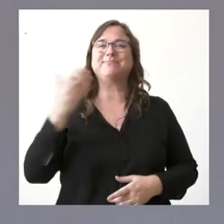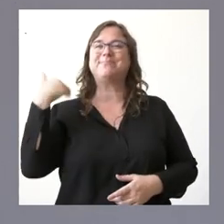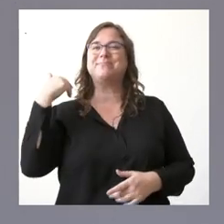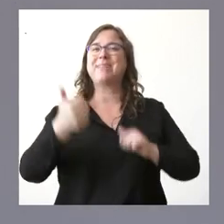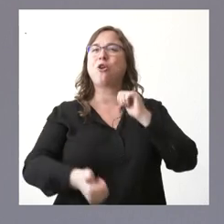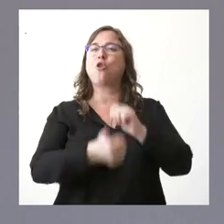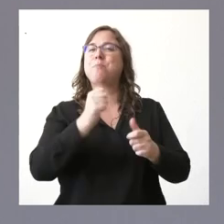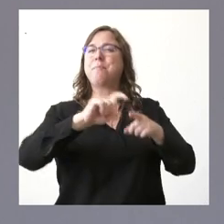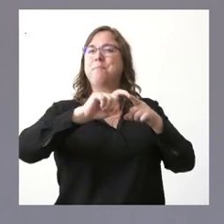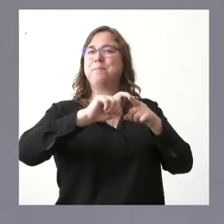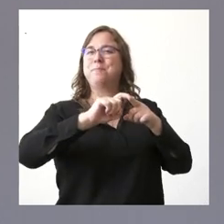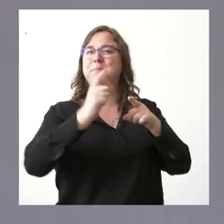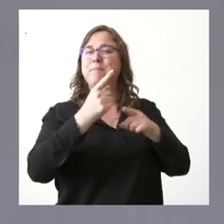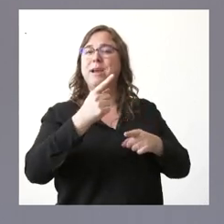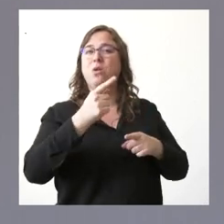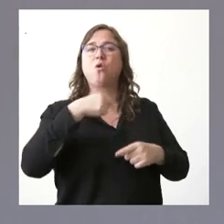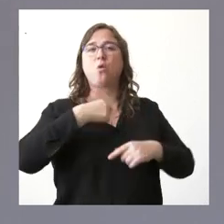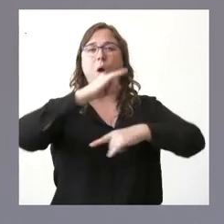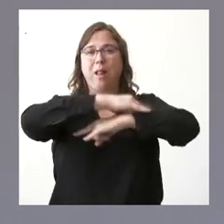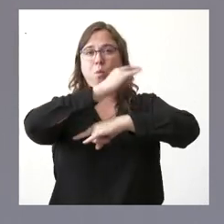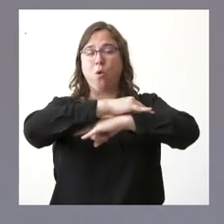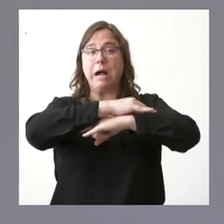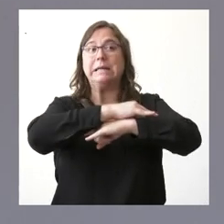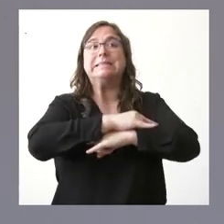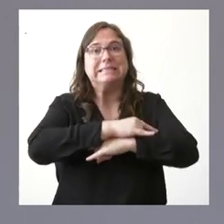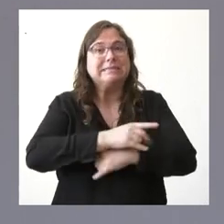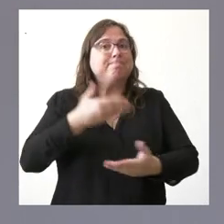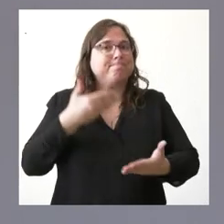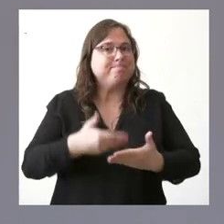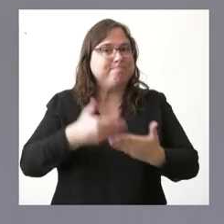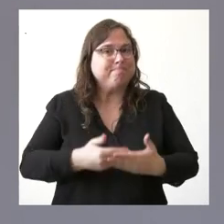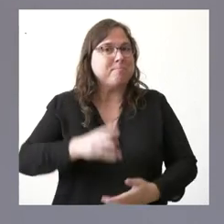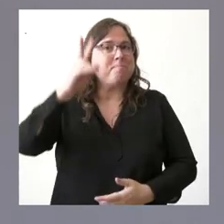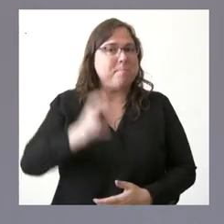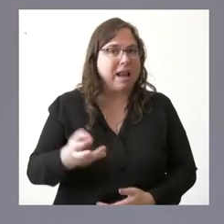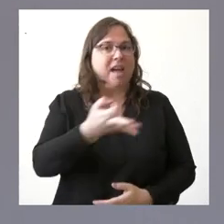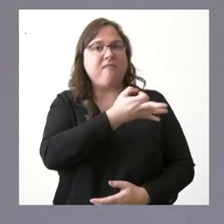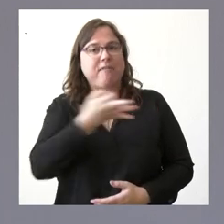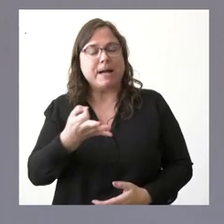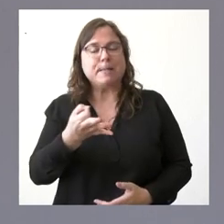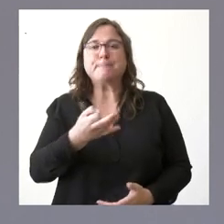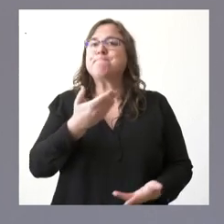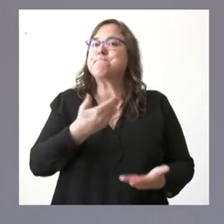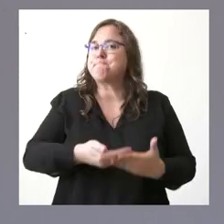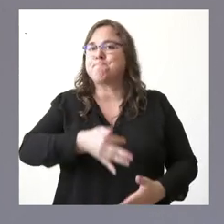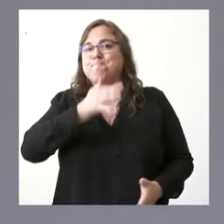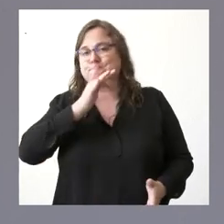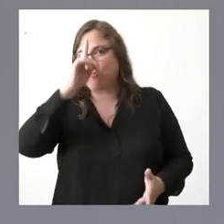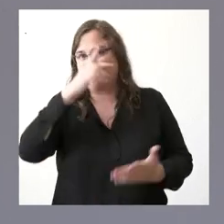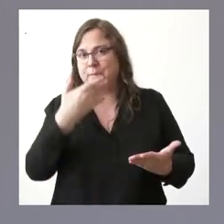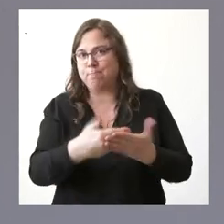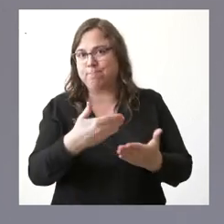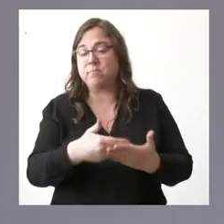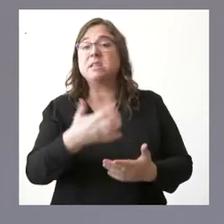la primera cepa en Wuhan no está demostrado su eficacia y lógicamente si